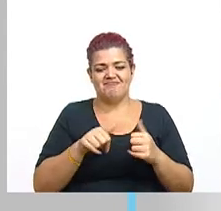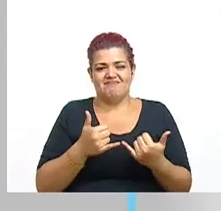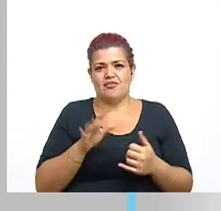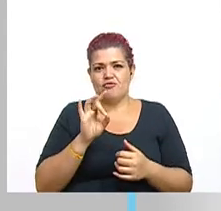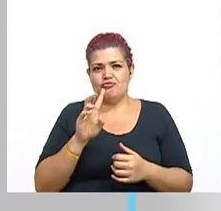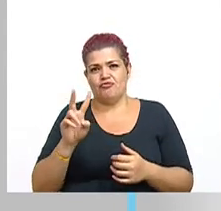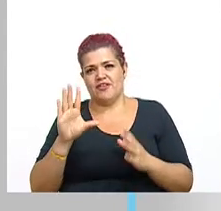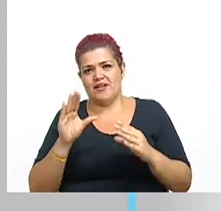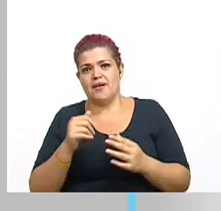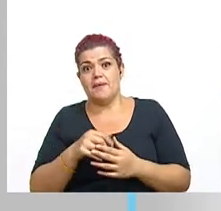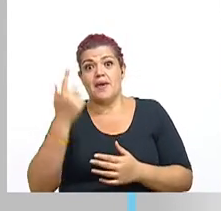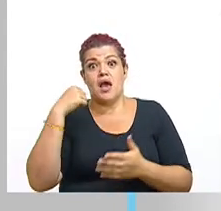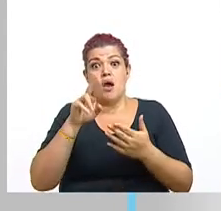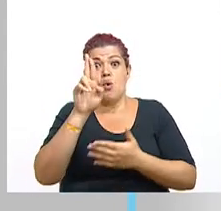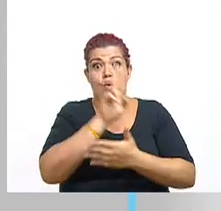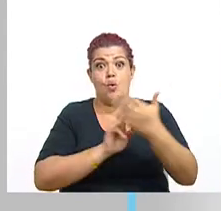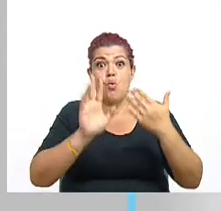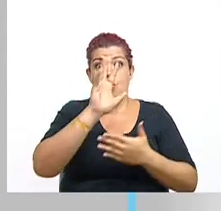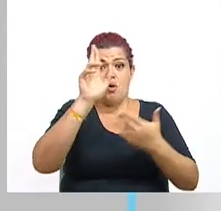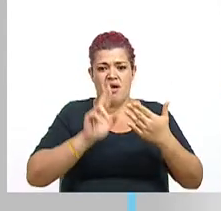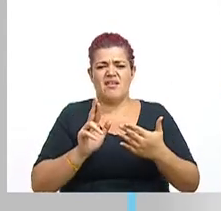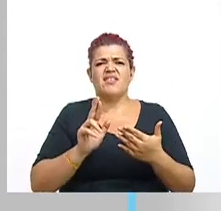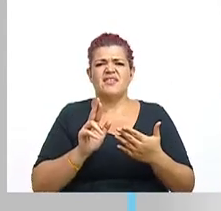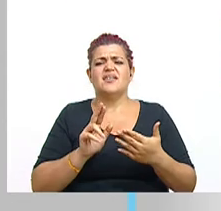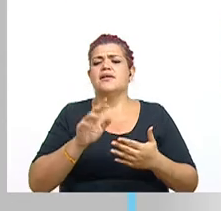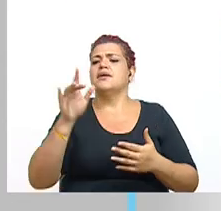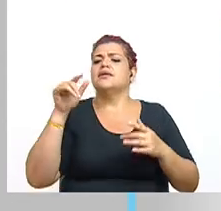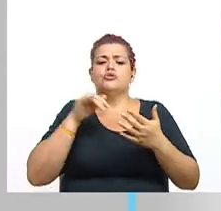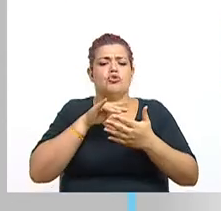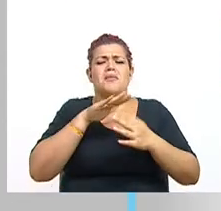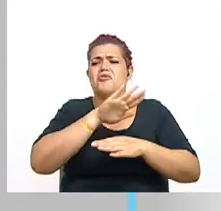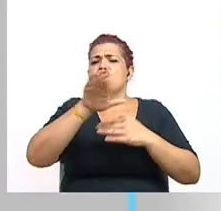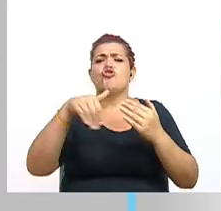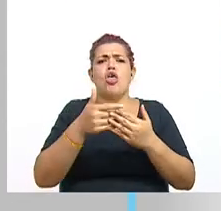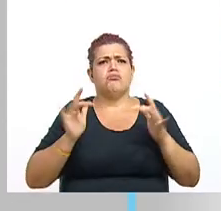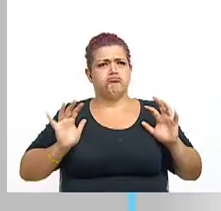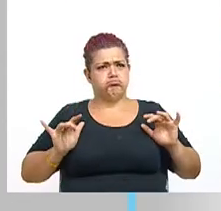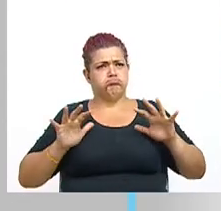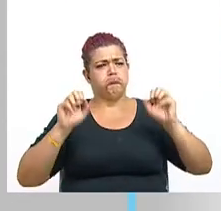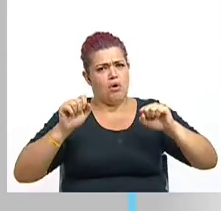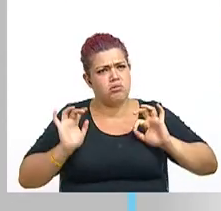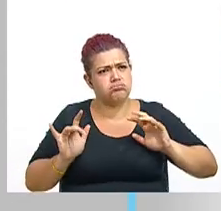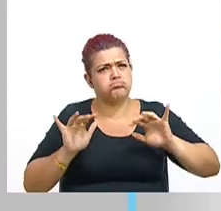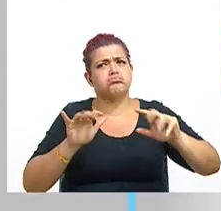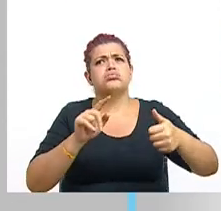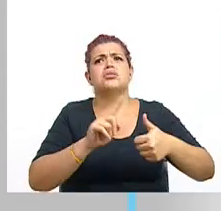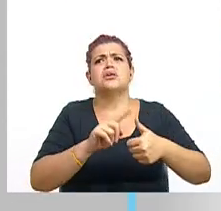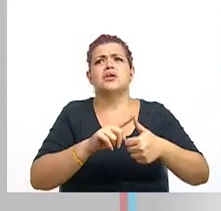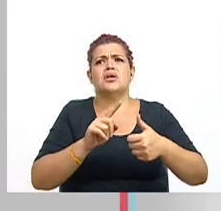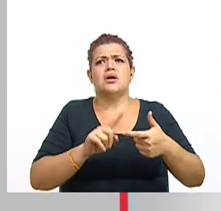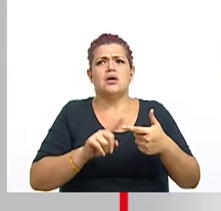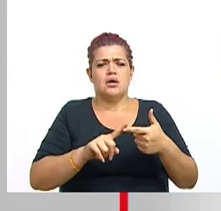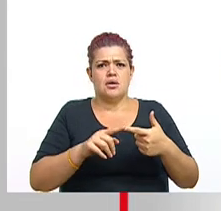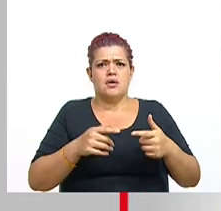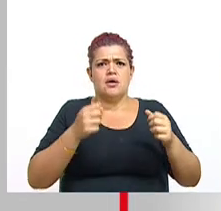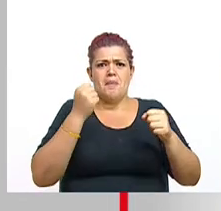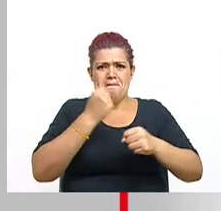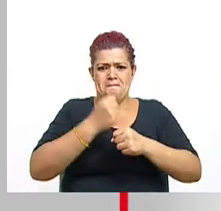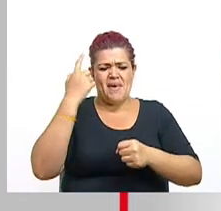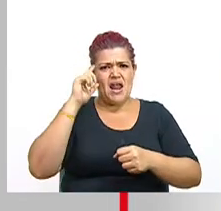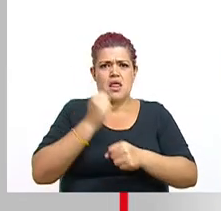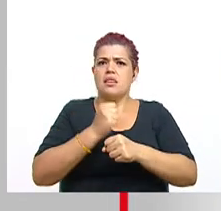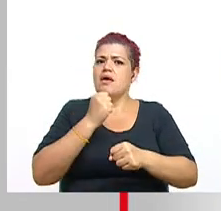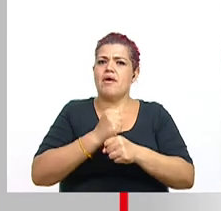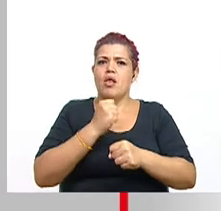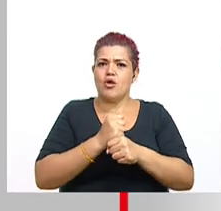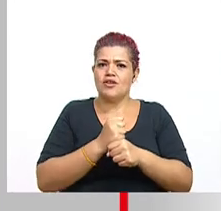de la tarde. La UCR democratizó la educación, formación de recursos humanos y la primera universidad estatal. Vamos avanzando con la siguiente y es nada más y nada